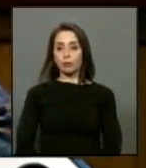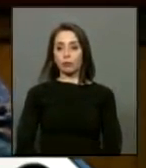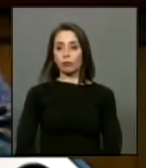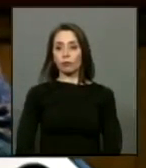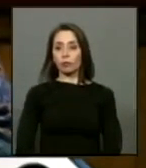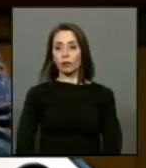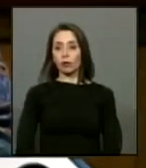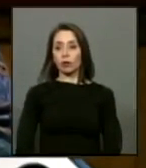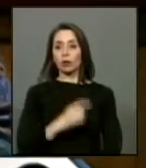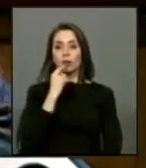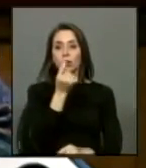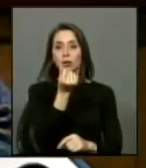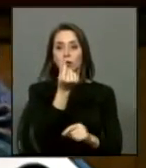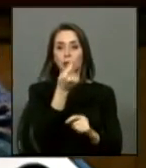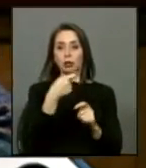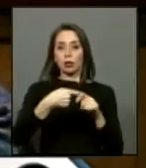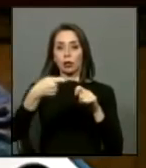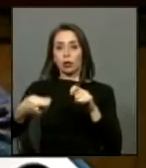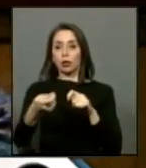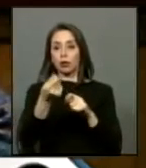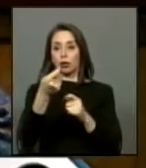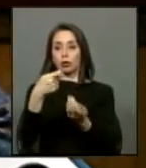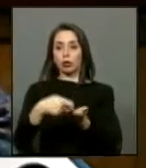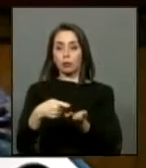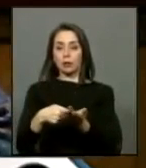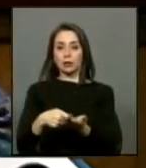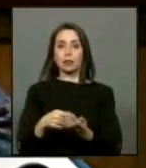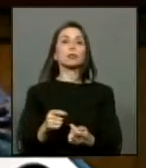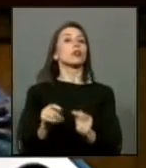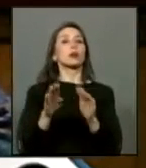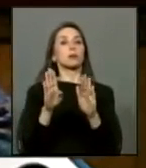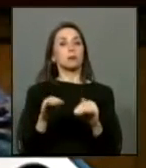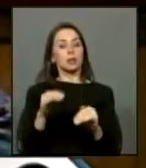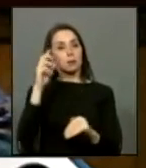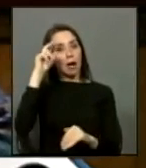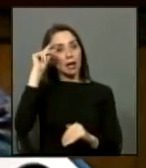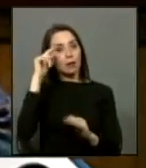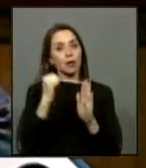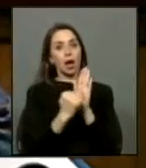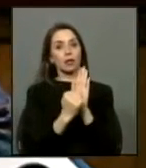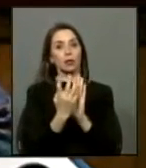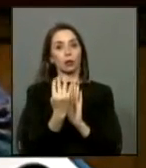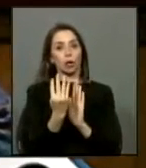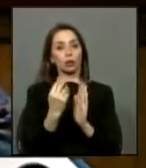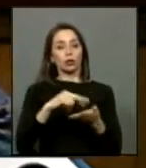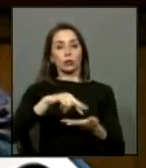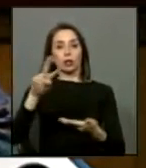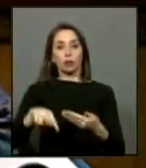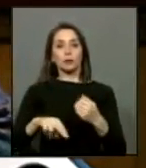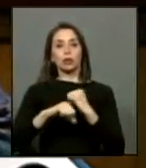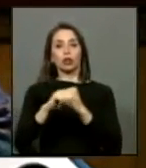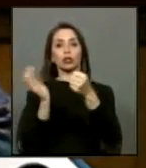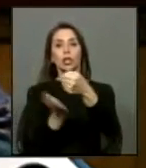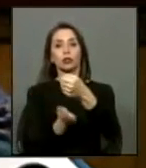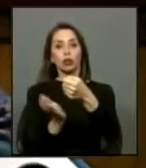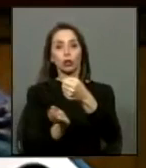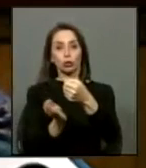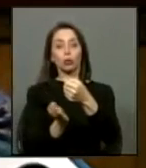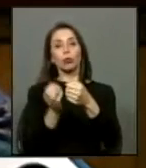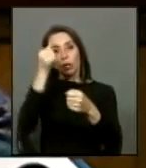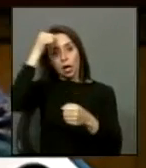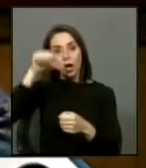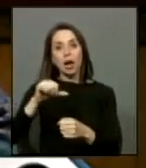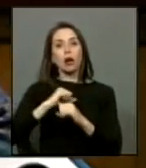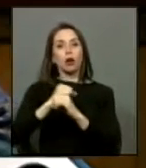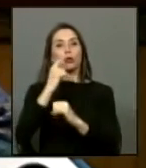Dice compensación. En el mismo orden de ideas, el artículo 14 de la Convención contra la Tortura y otros tratos o penas crueles,